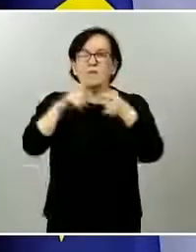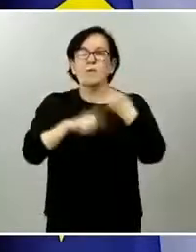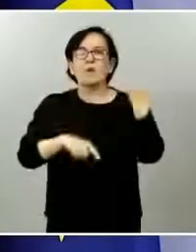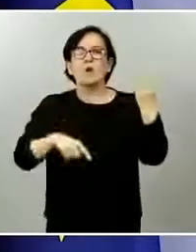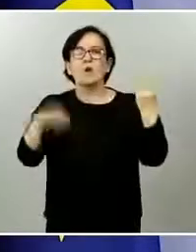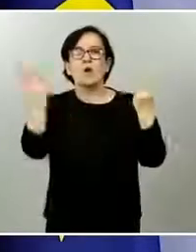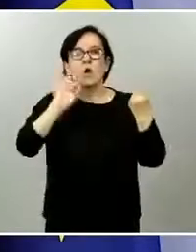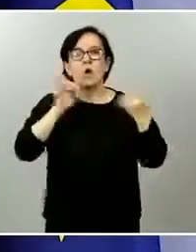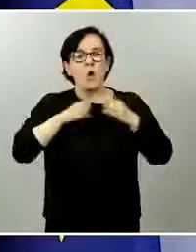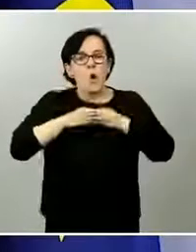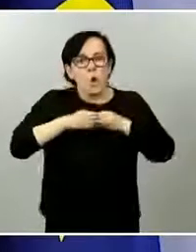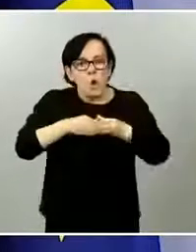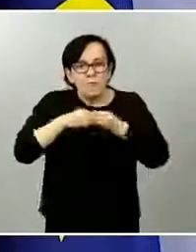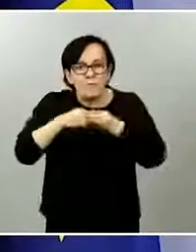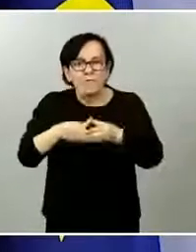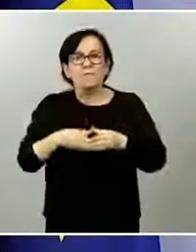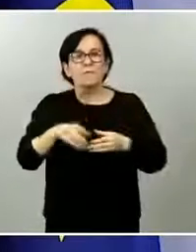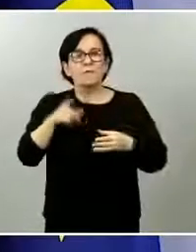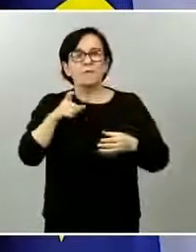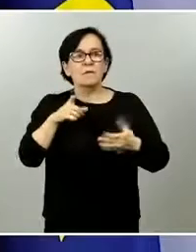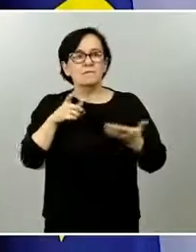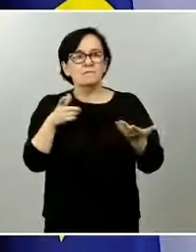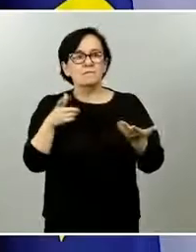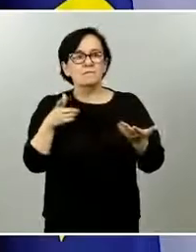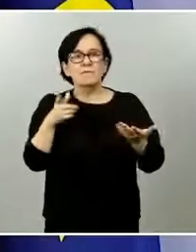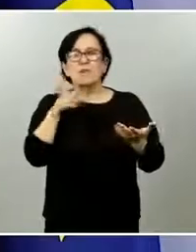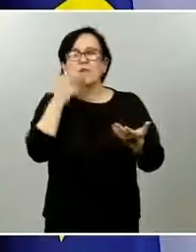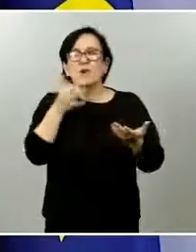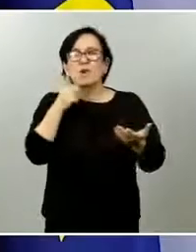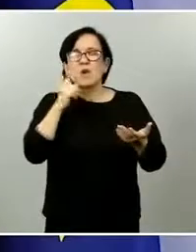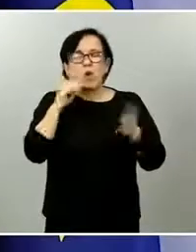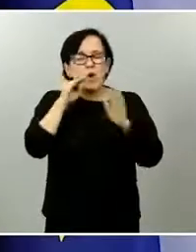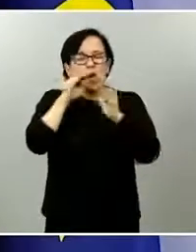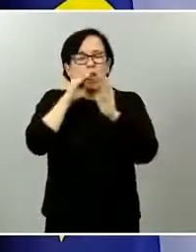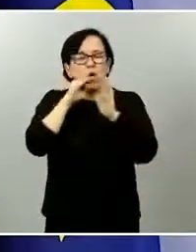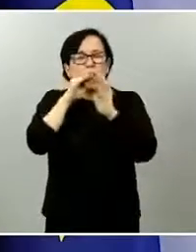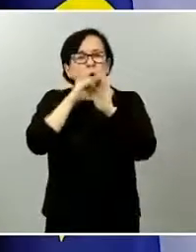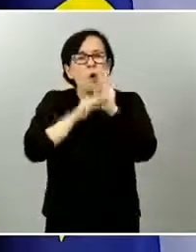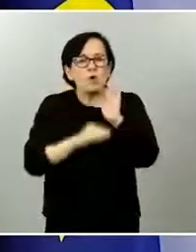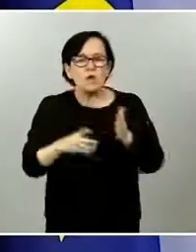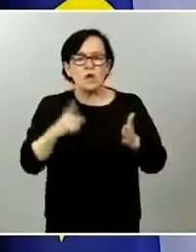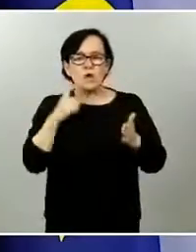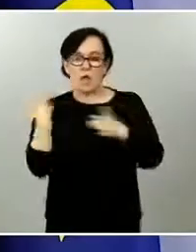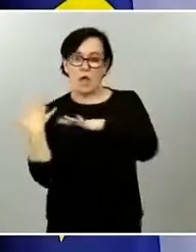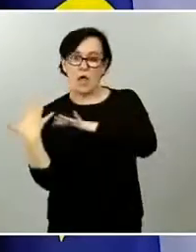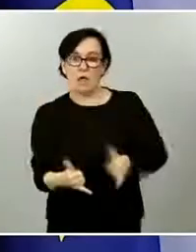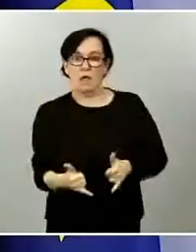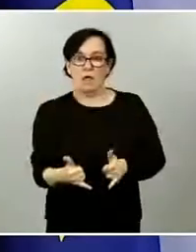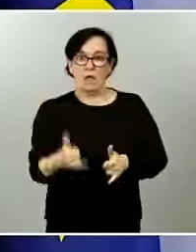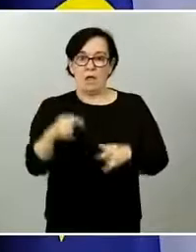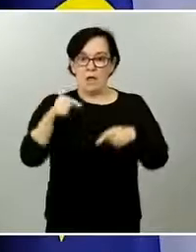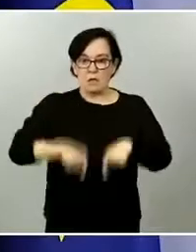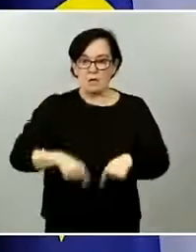asegurarnos en qué condiciones tienen que viajar las personas que se trasladen en medios aéreos o en medios